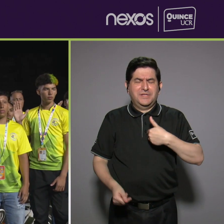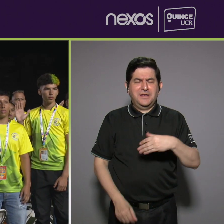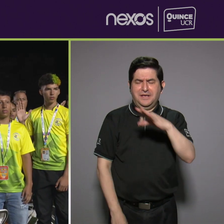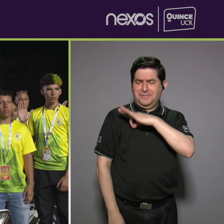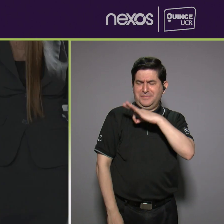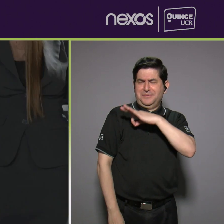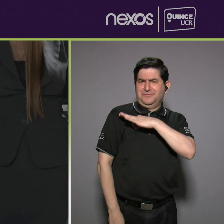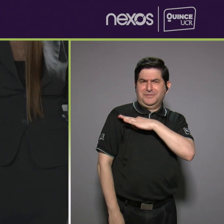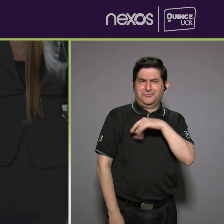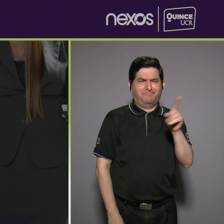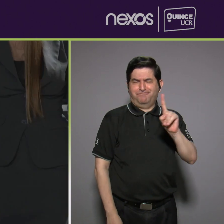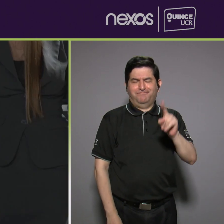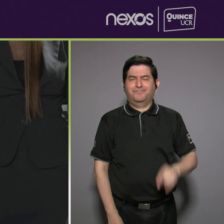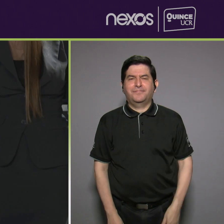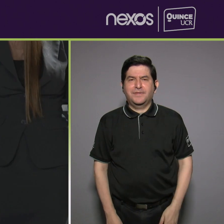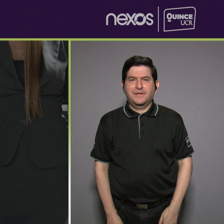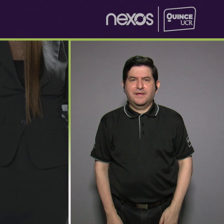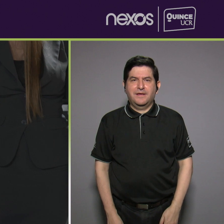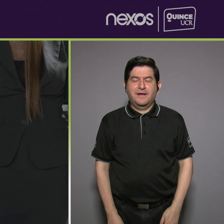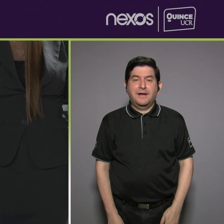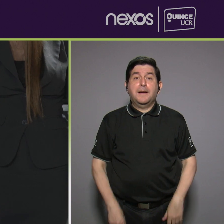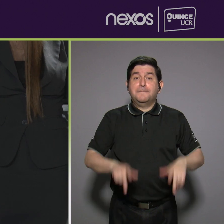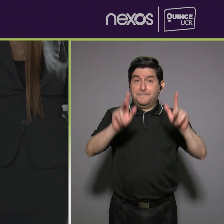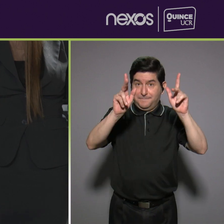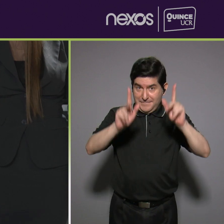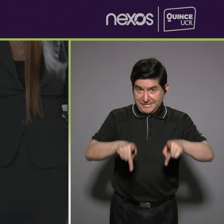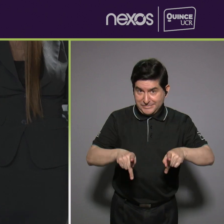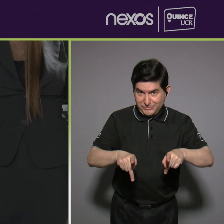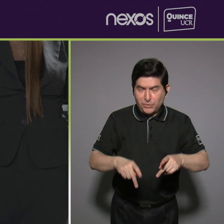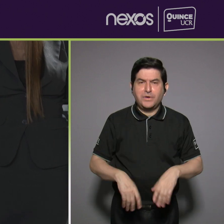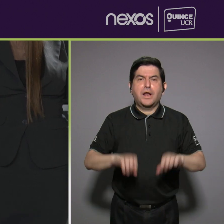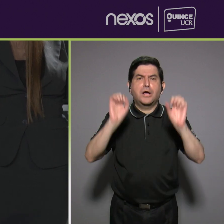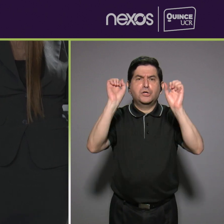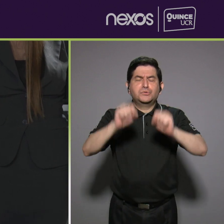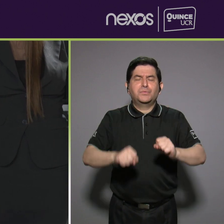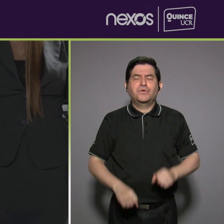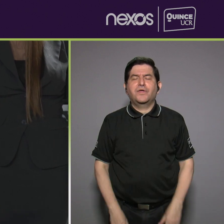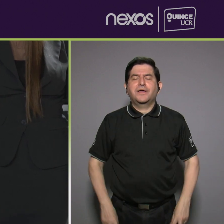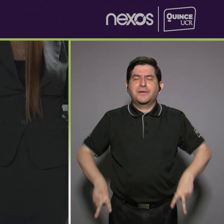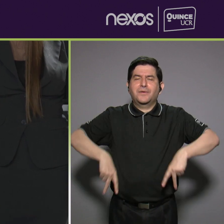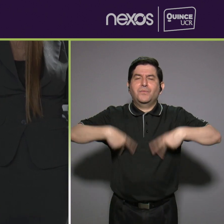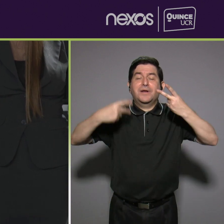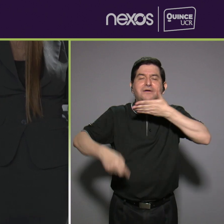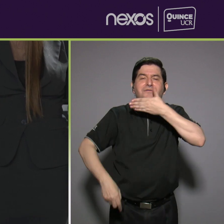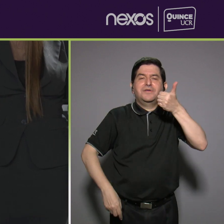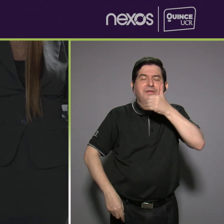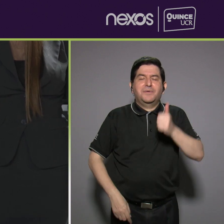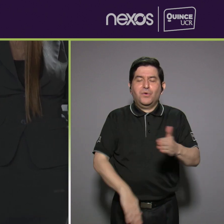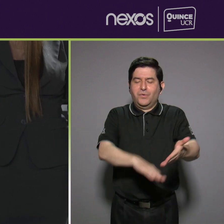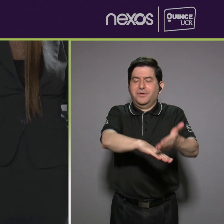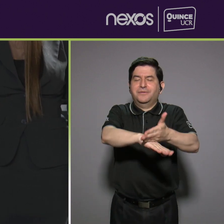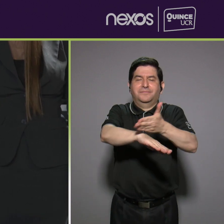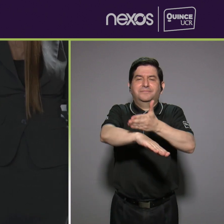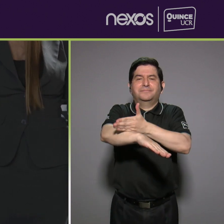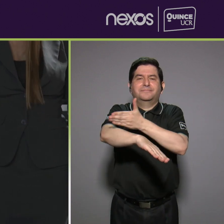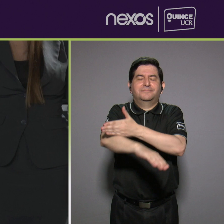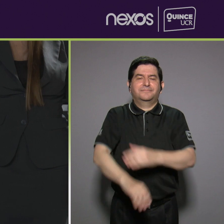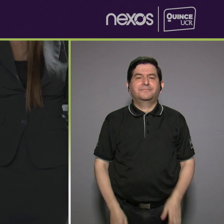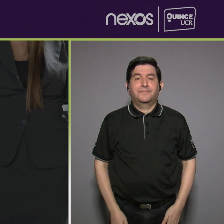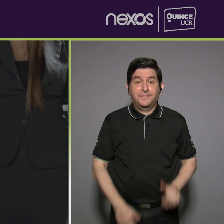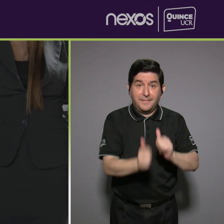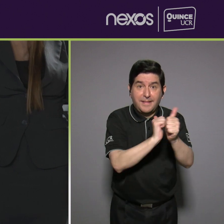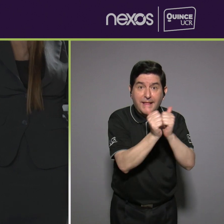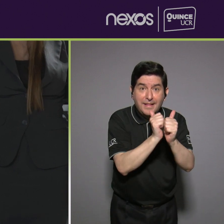beneficios sino en que las personas podamos vivir mejor y progresar el